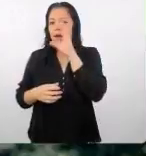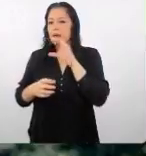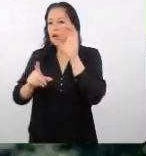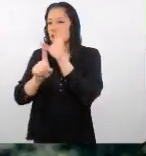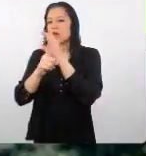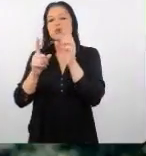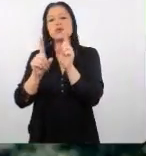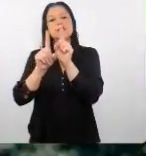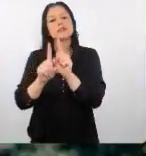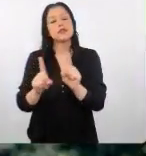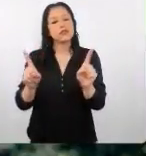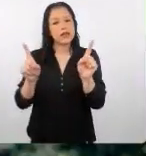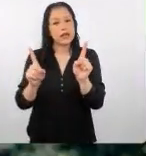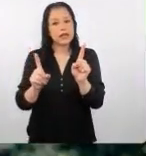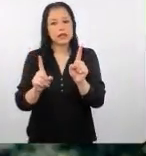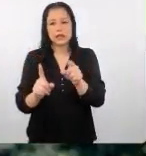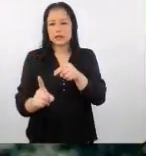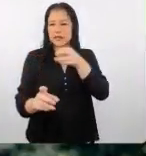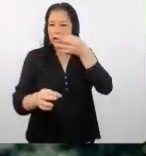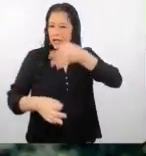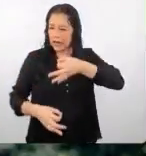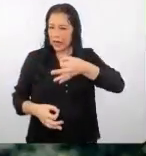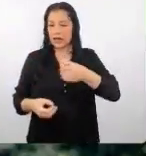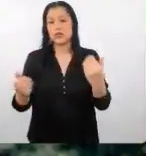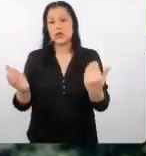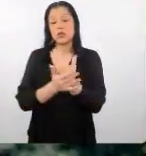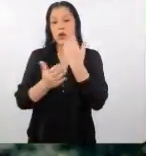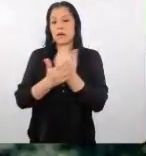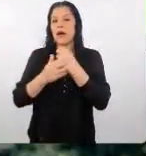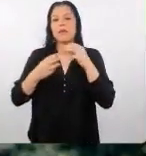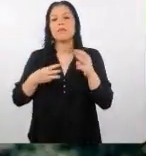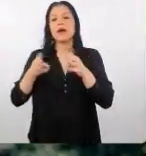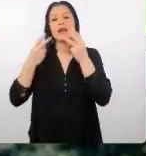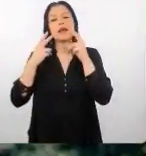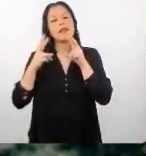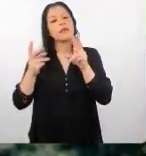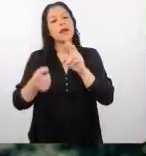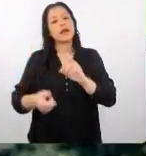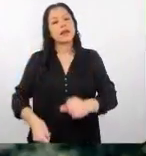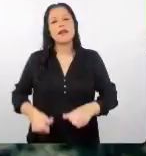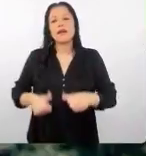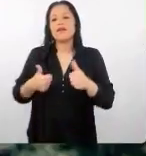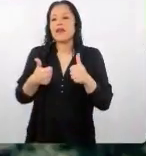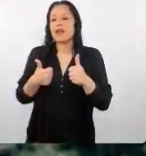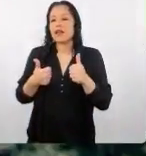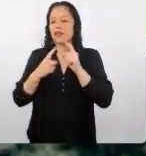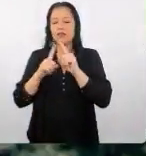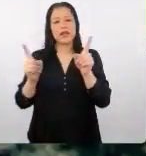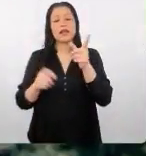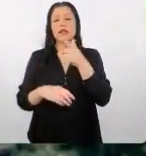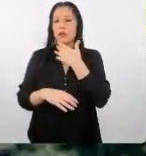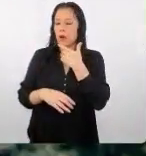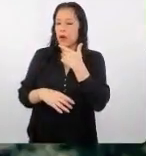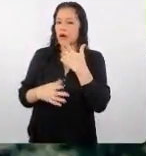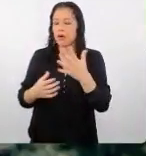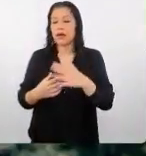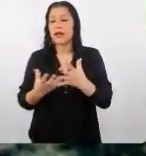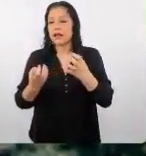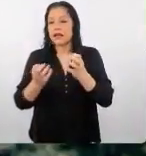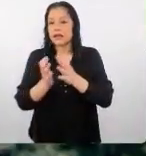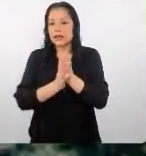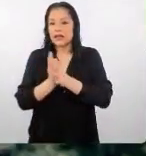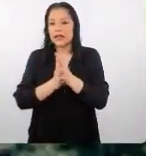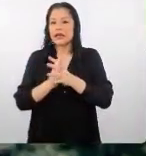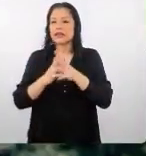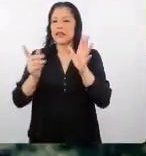diferentes auténticas una nueva forma de ver la vida de cambiar un poco ese chip de hecho va a buscar bastante